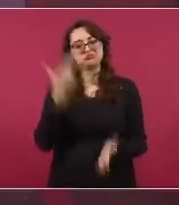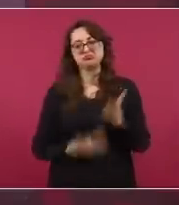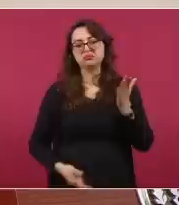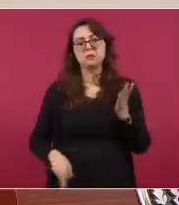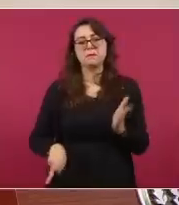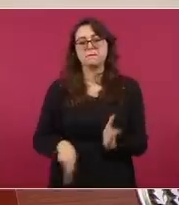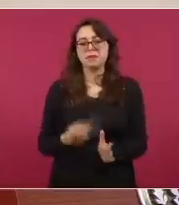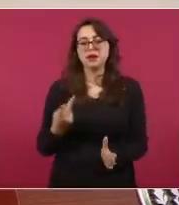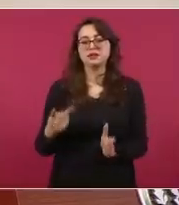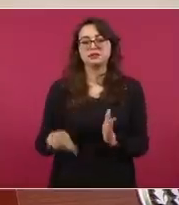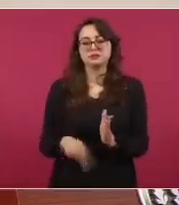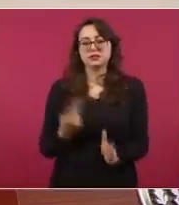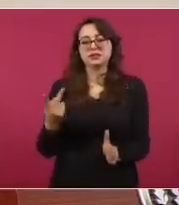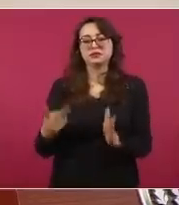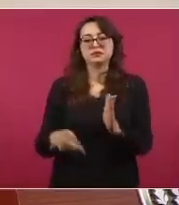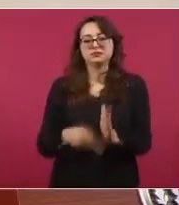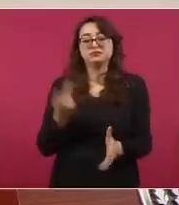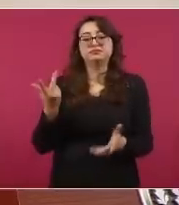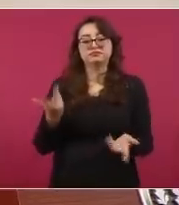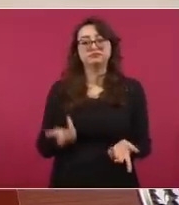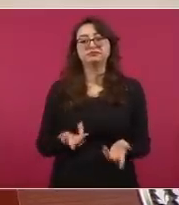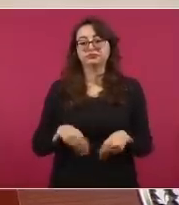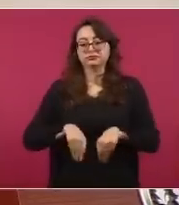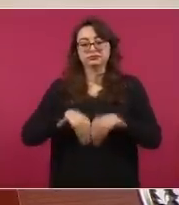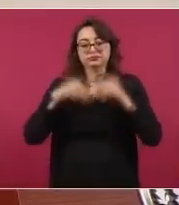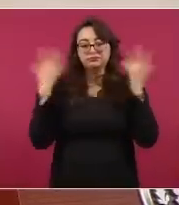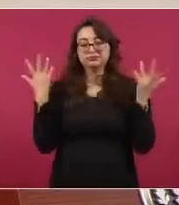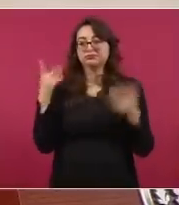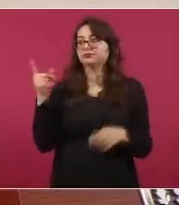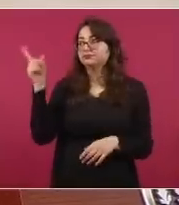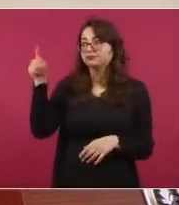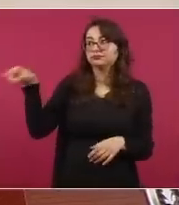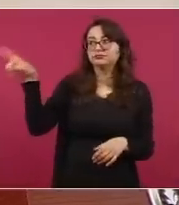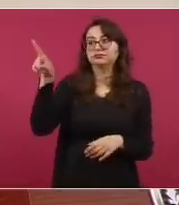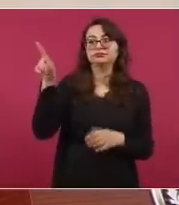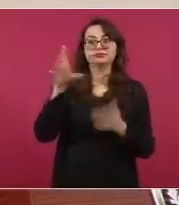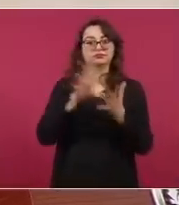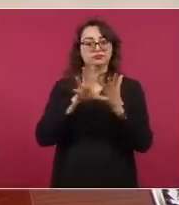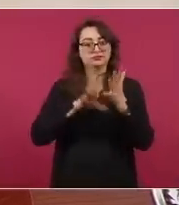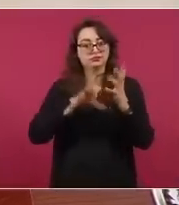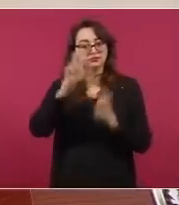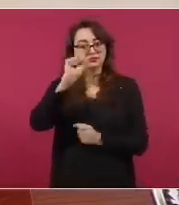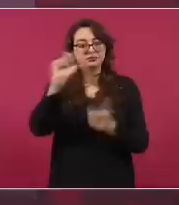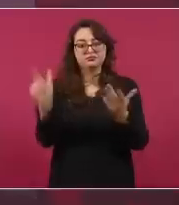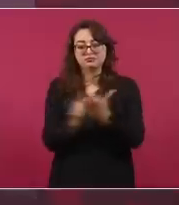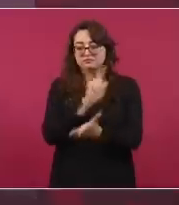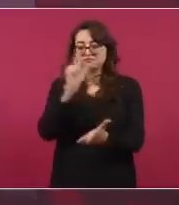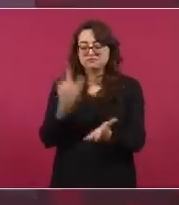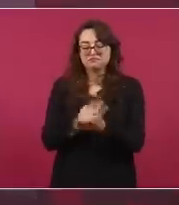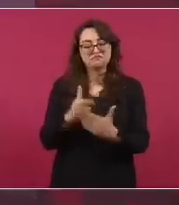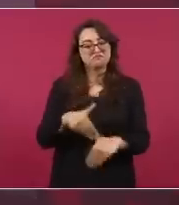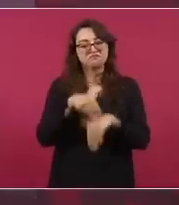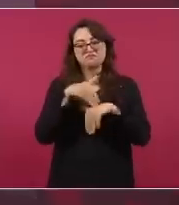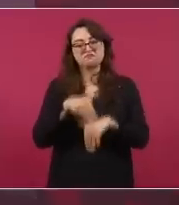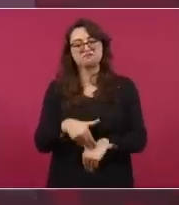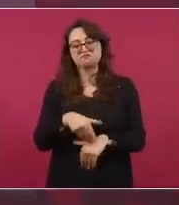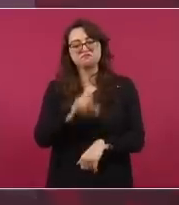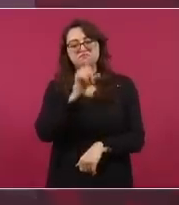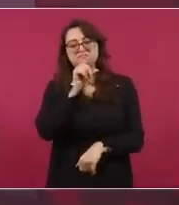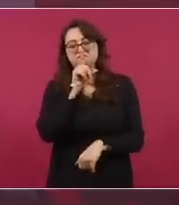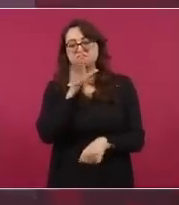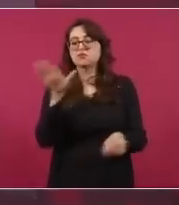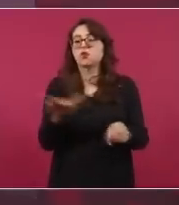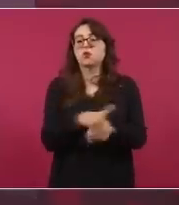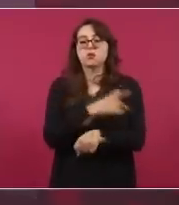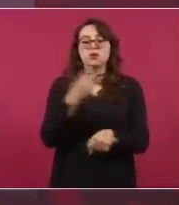sí forman parte de